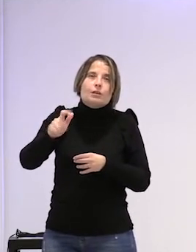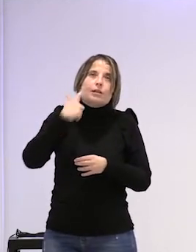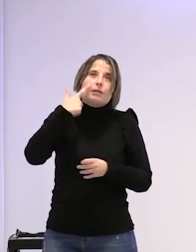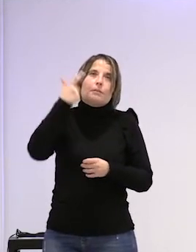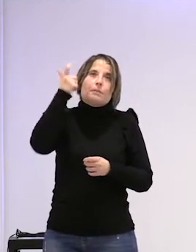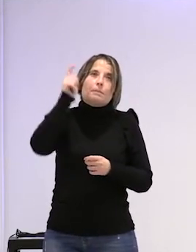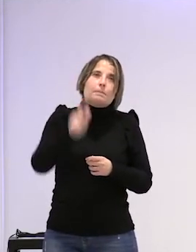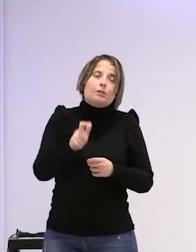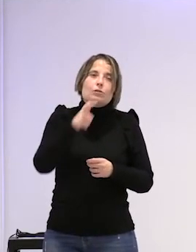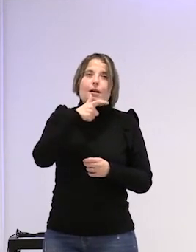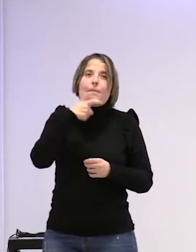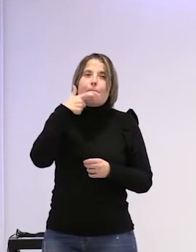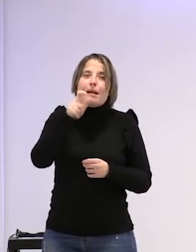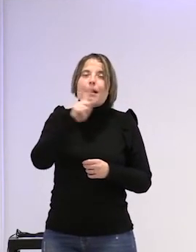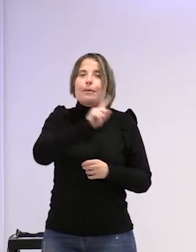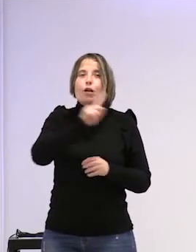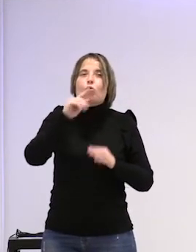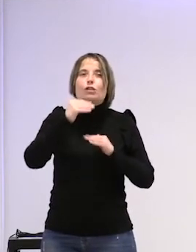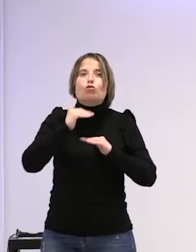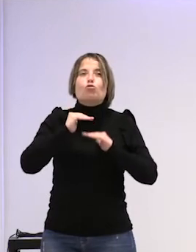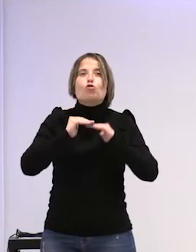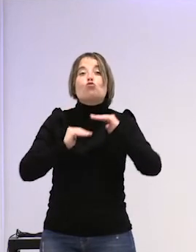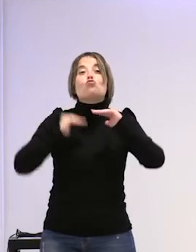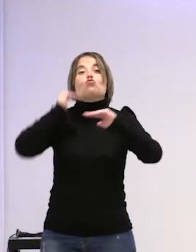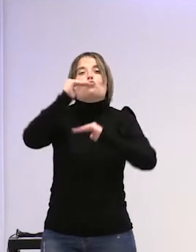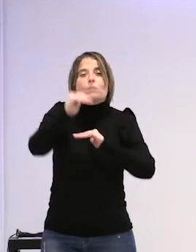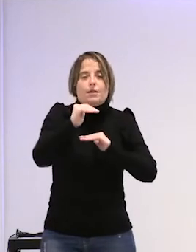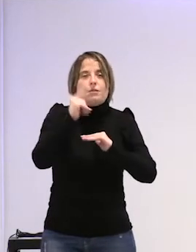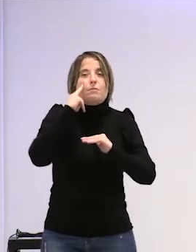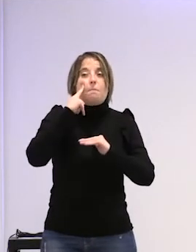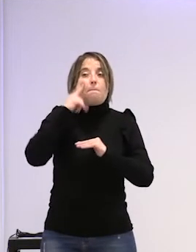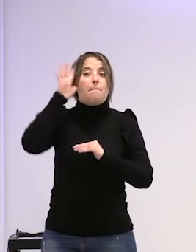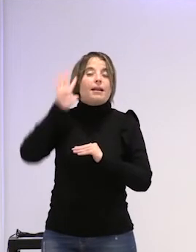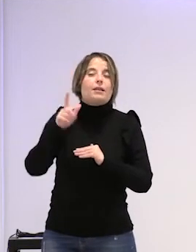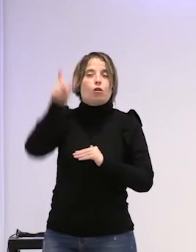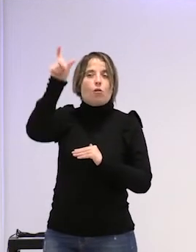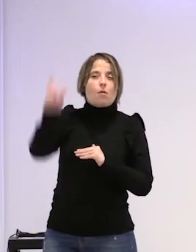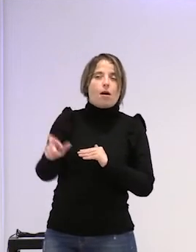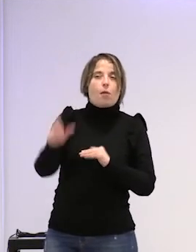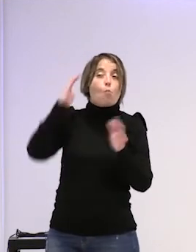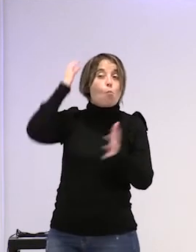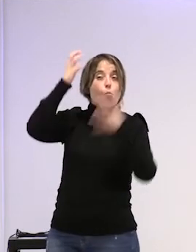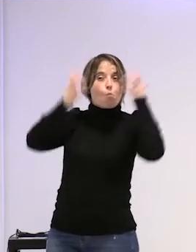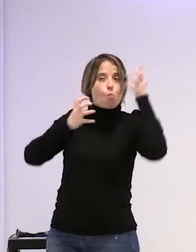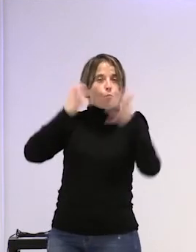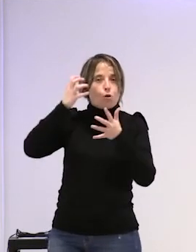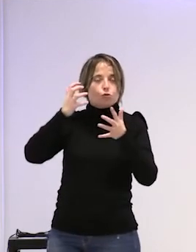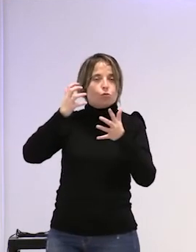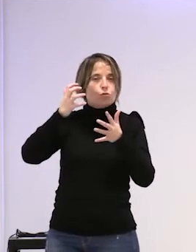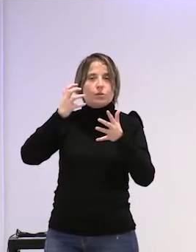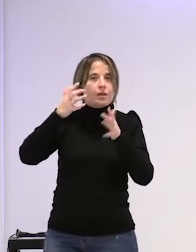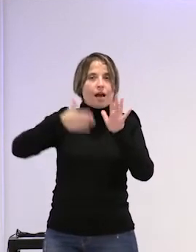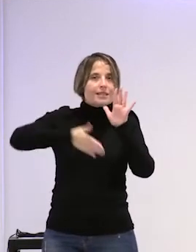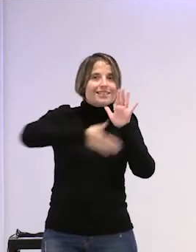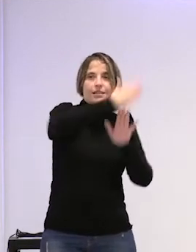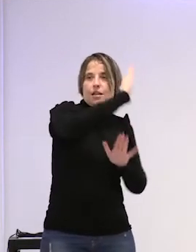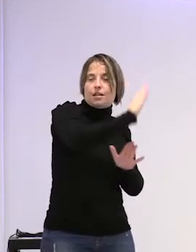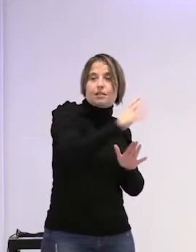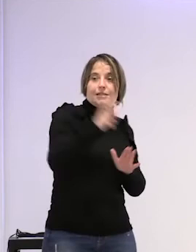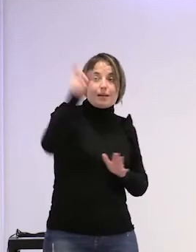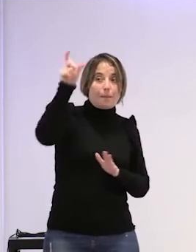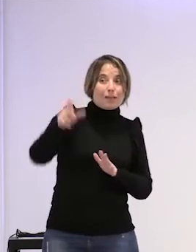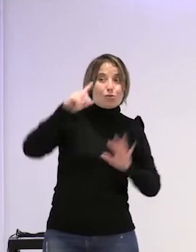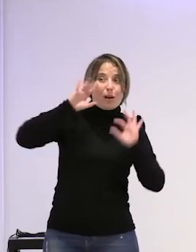es que la palabra tampoco es superación pero bueno se necesita dibujar un monstruo porque es la única forma de salir de ahí es decir una persona que es un